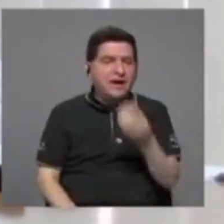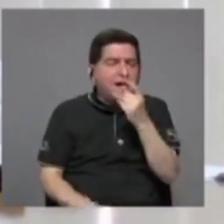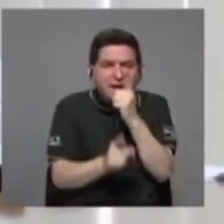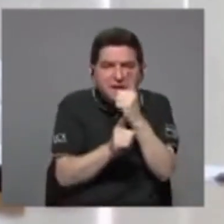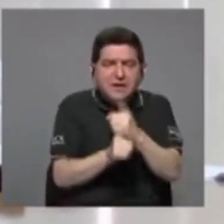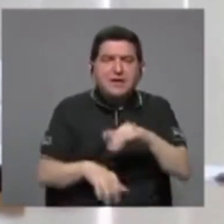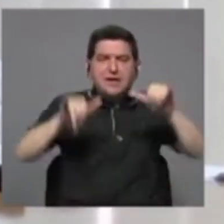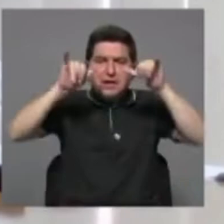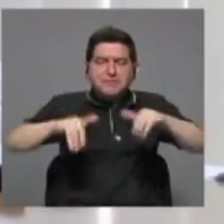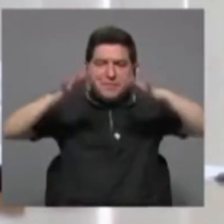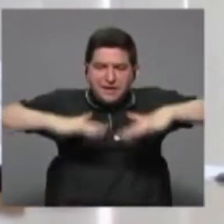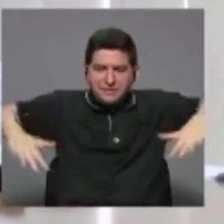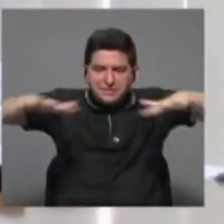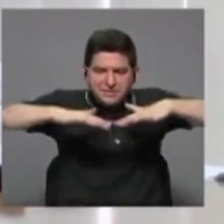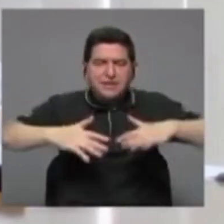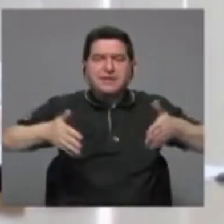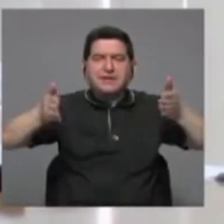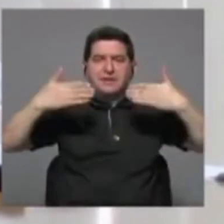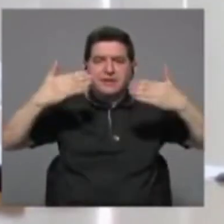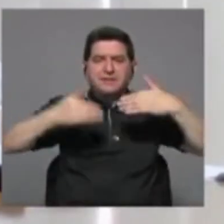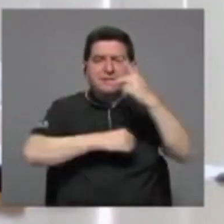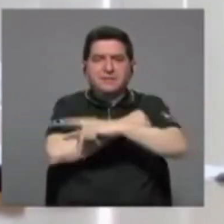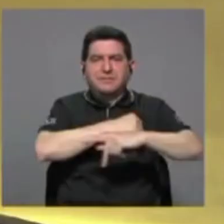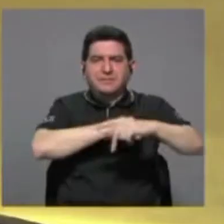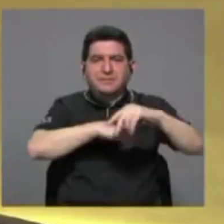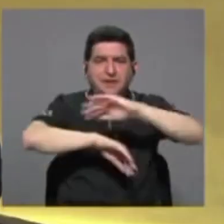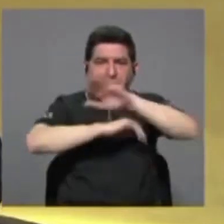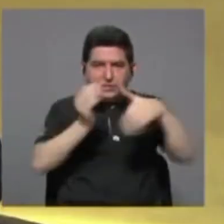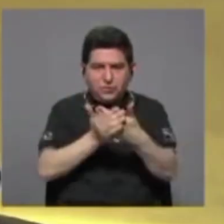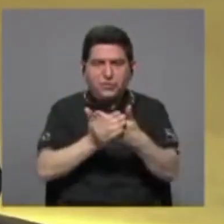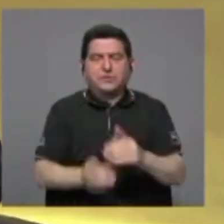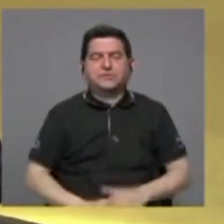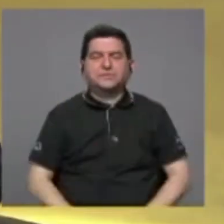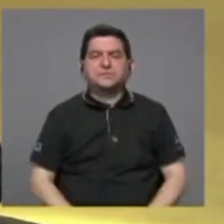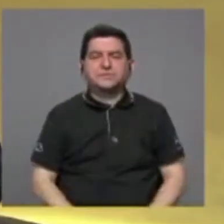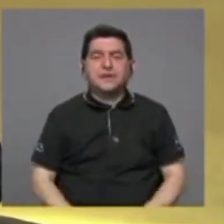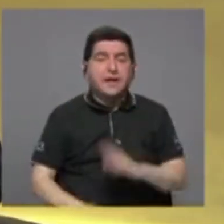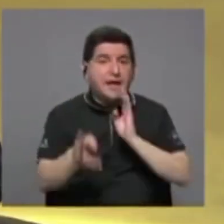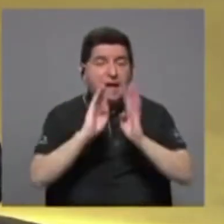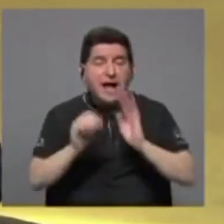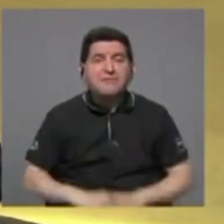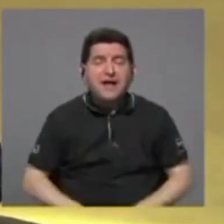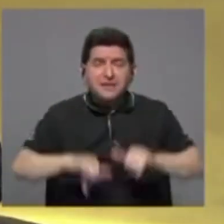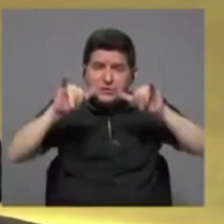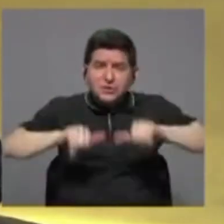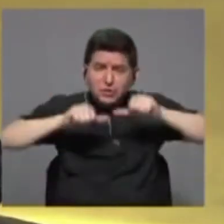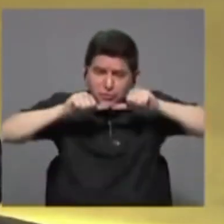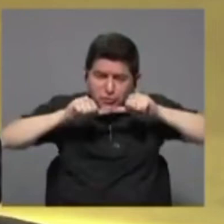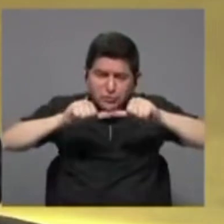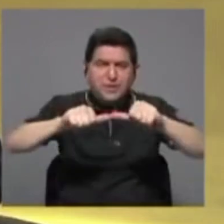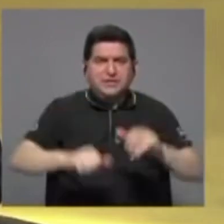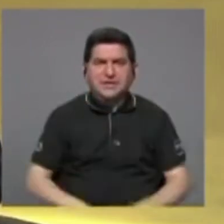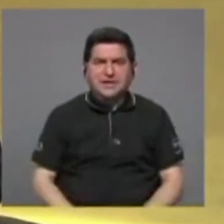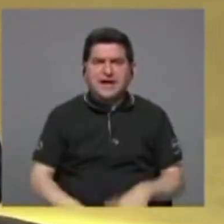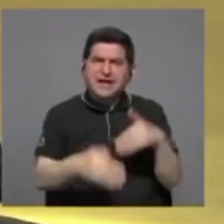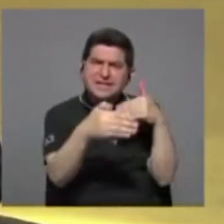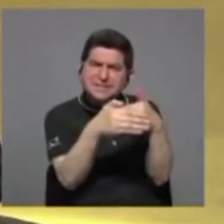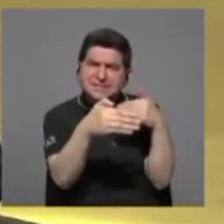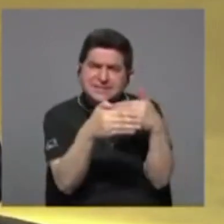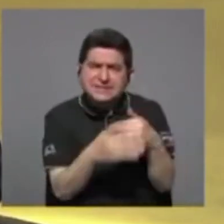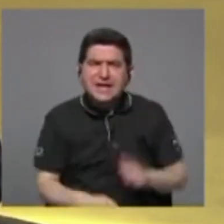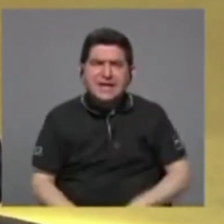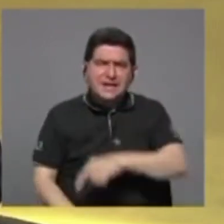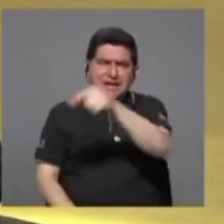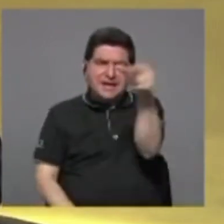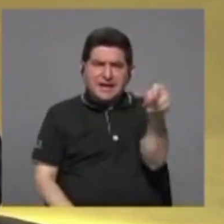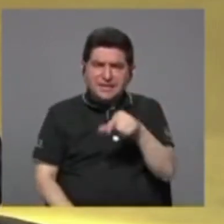la sostenibilidad ambiental del planeta. Excelente. Hablando de sostenibilidad, ahí muy cerca del río